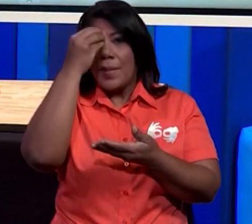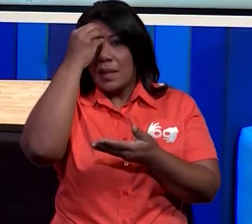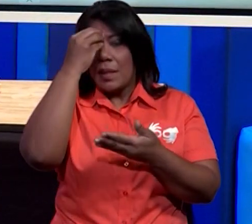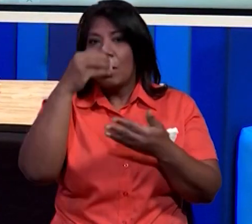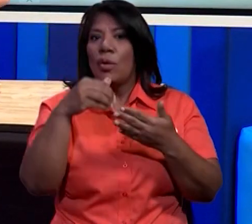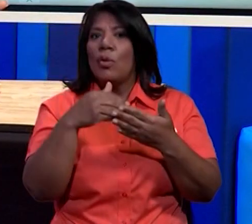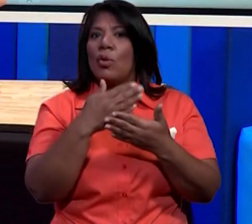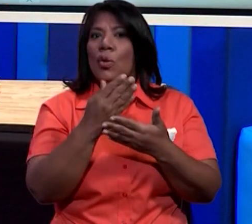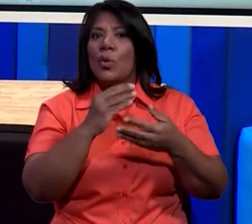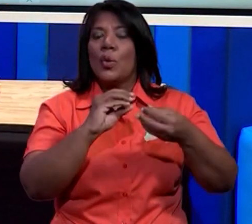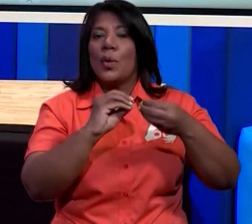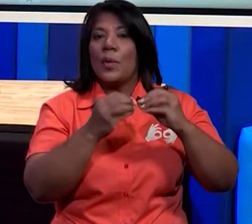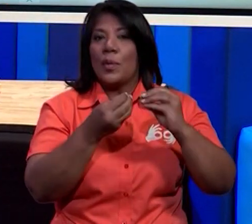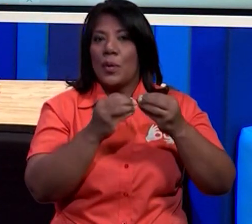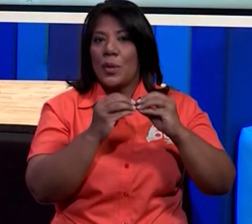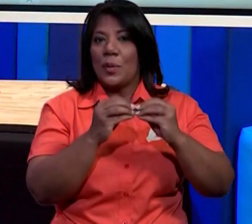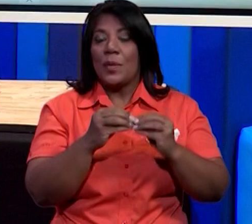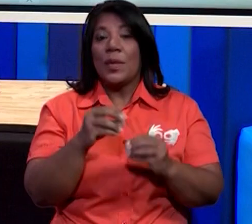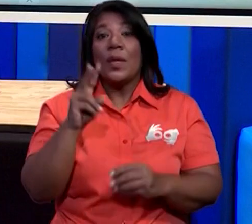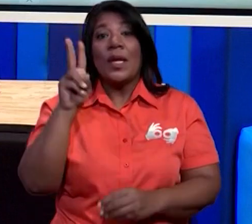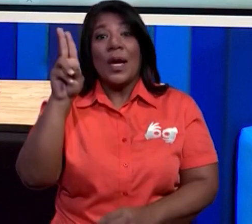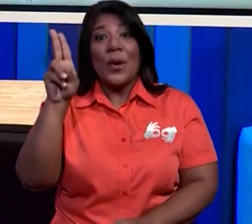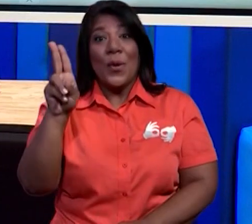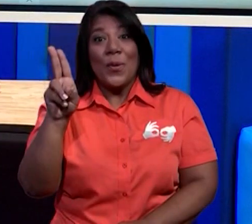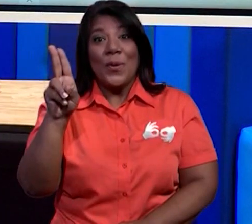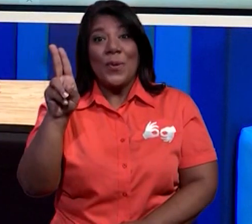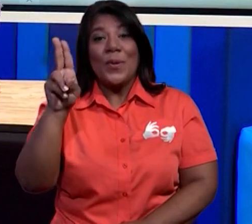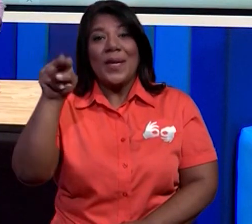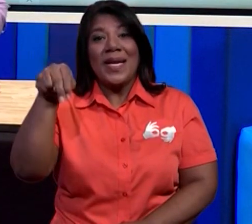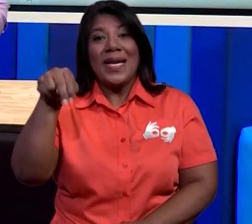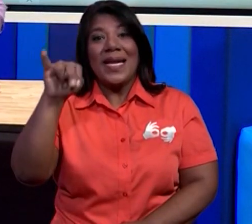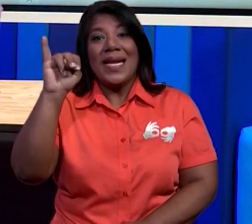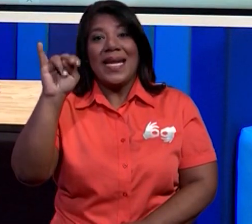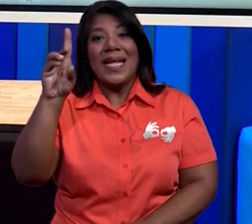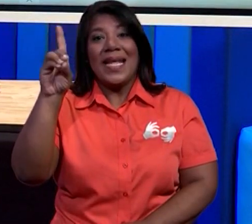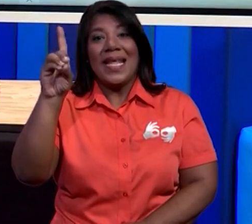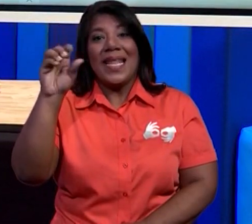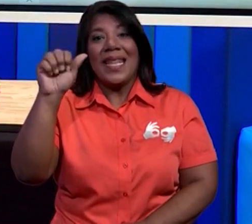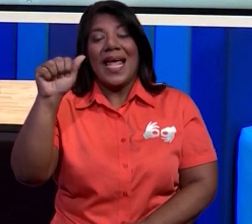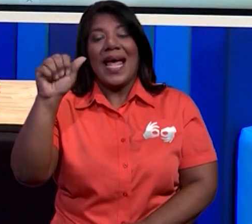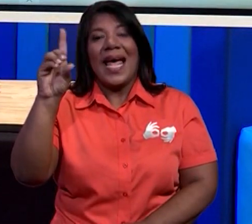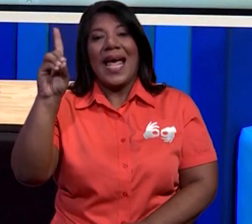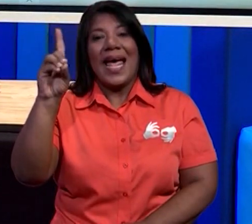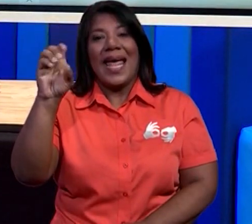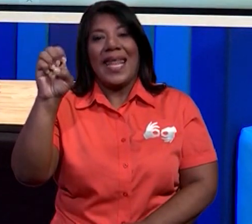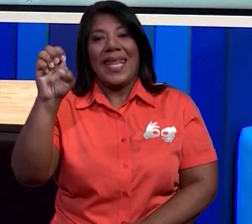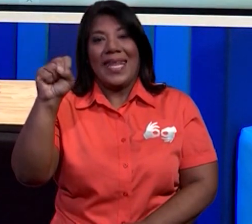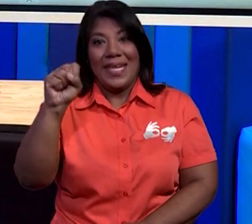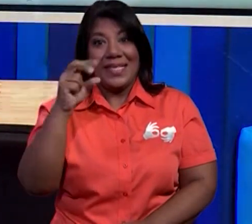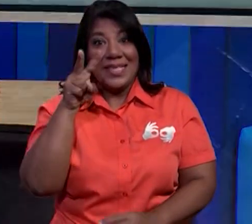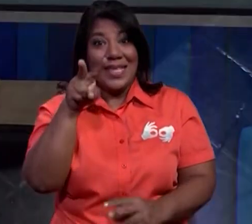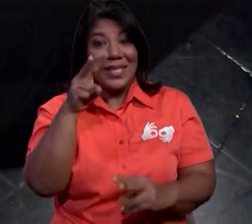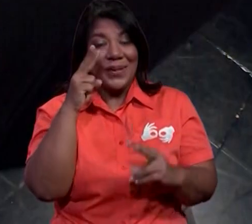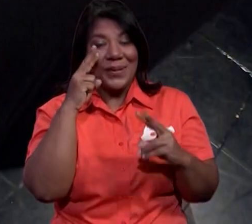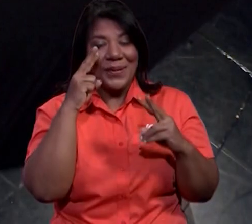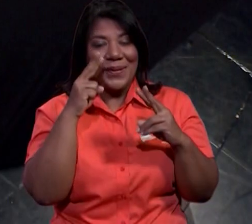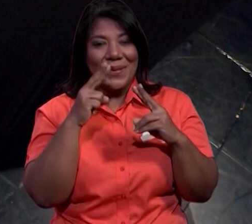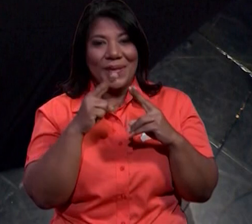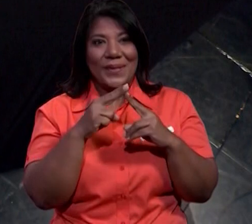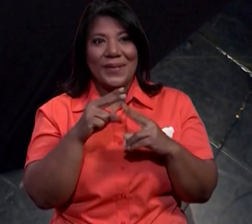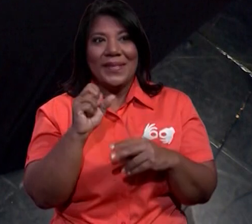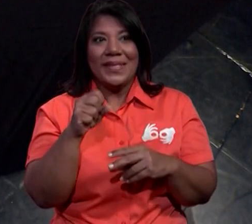numeritos que son las unidades que ya tú conoces, ¿verdad? Entonces, te voy a mostrar aquí en esta casita